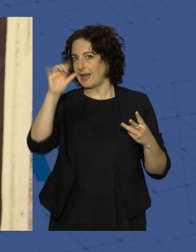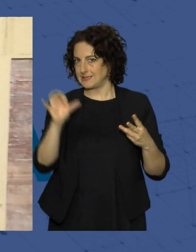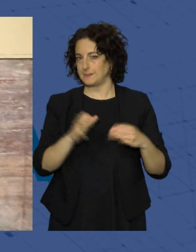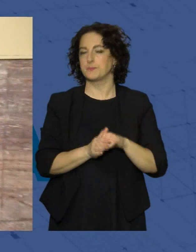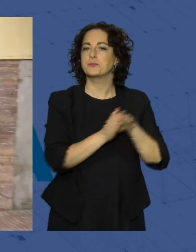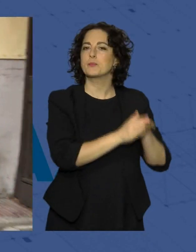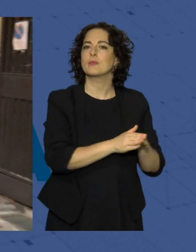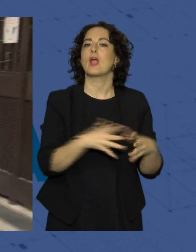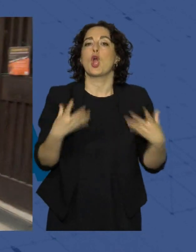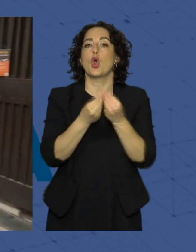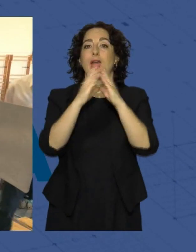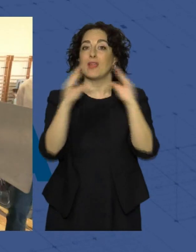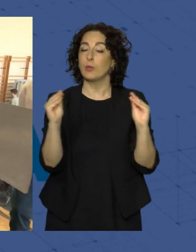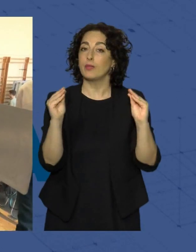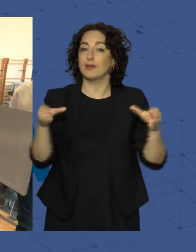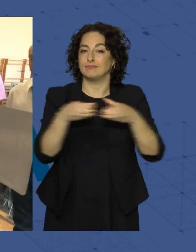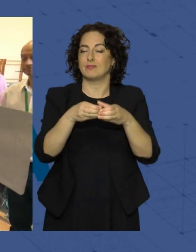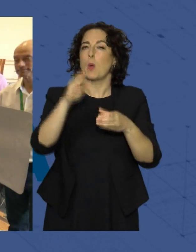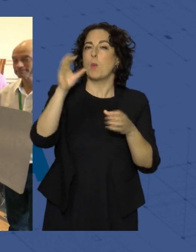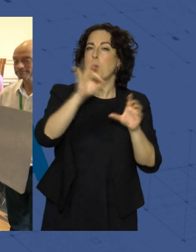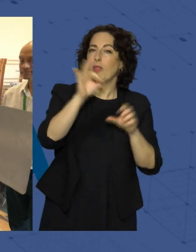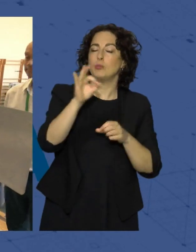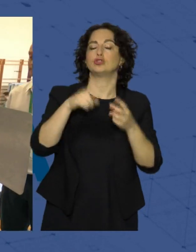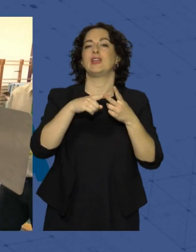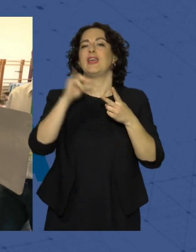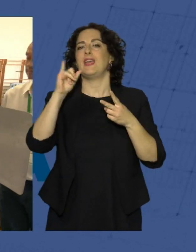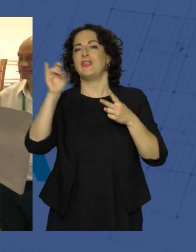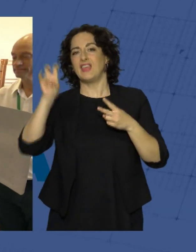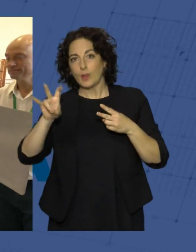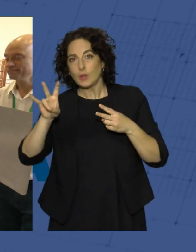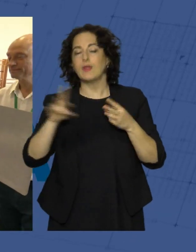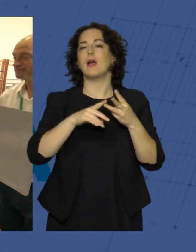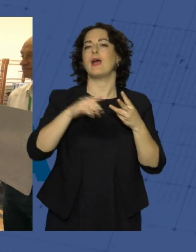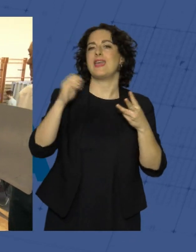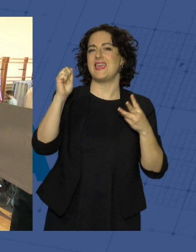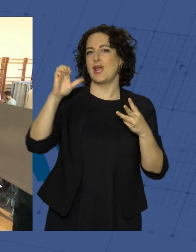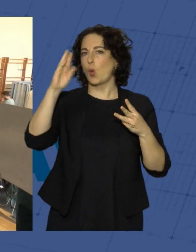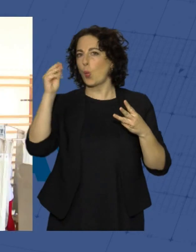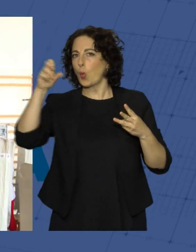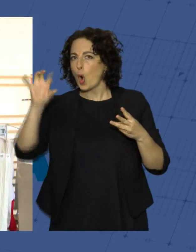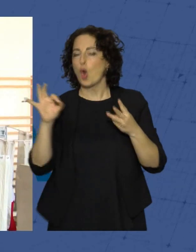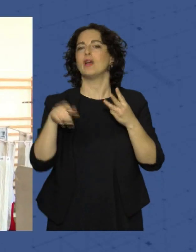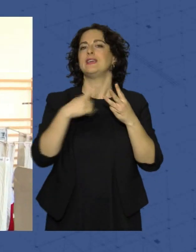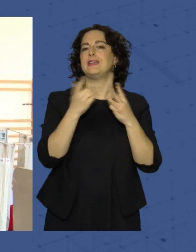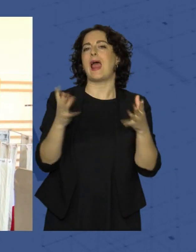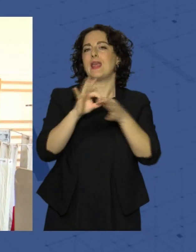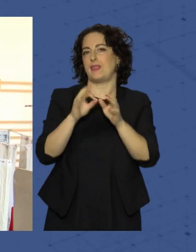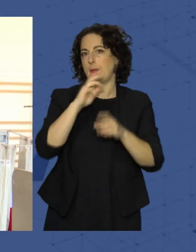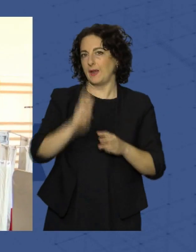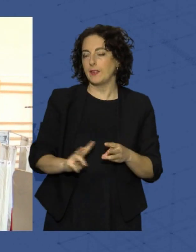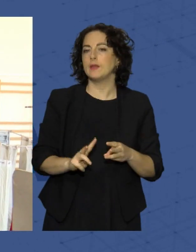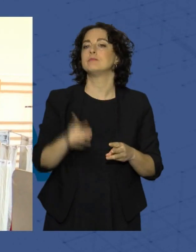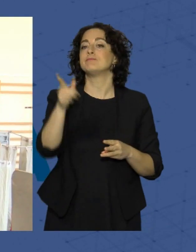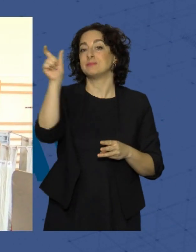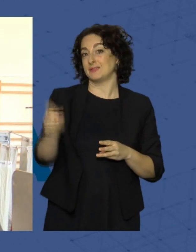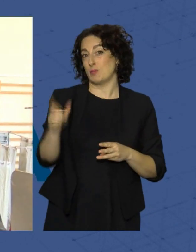Con Andalucía, la coalición de Podemos, Iquiedonida, Eco o Alianza Verde partía con su candidato Alejandro Lorenzo con el objetivo de